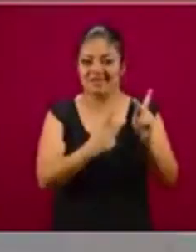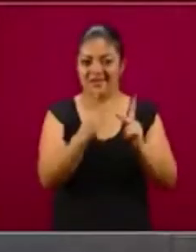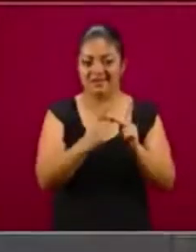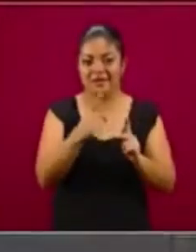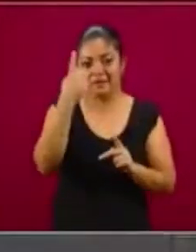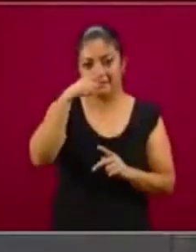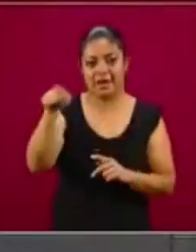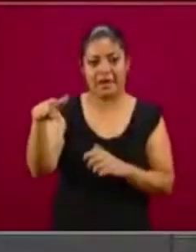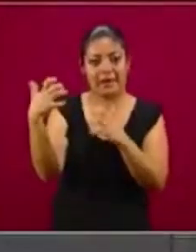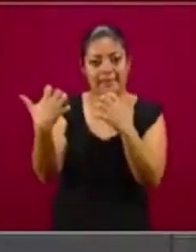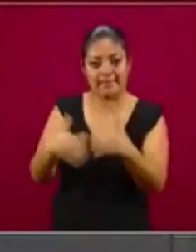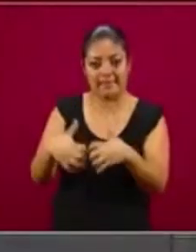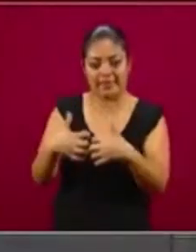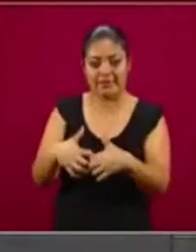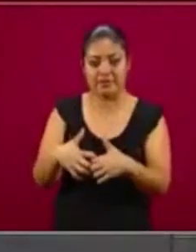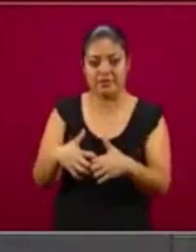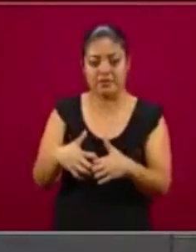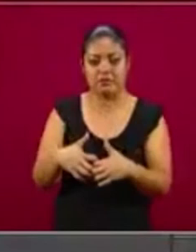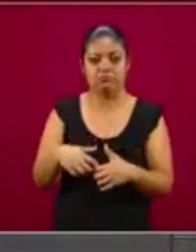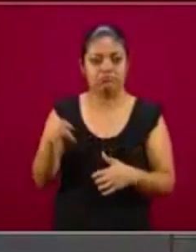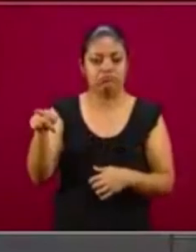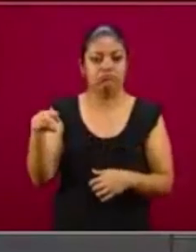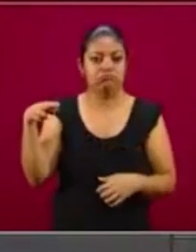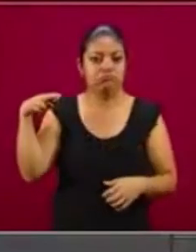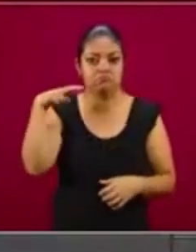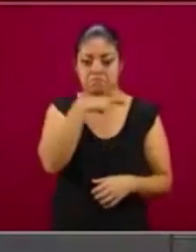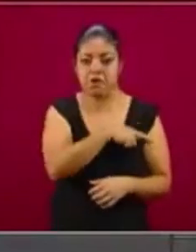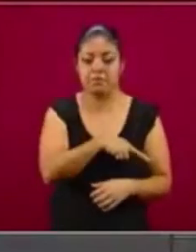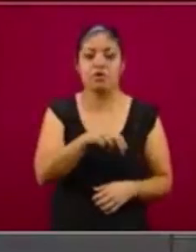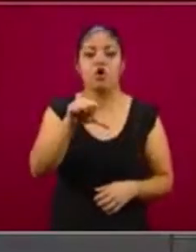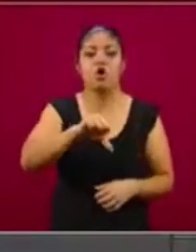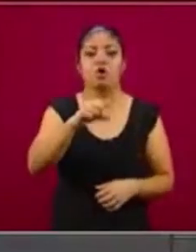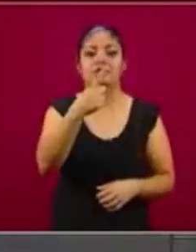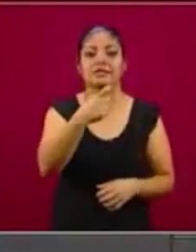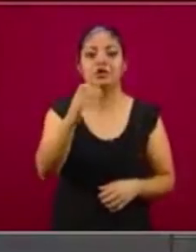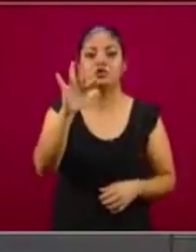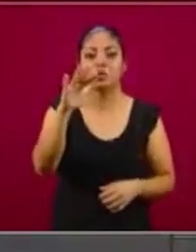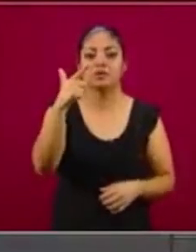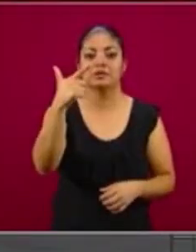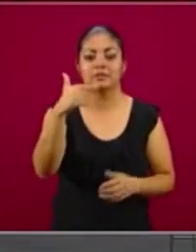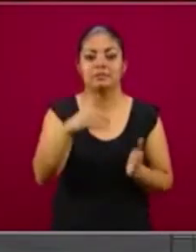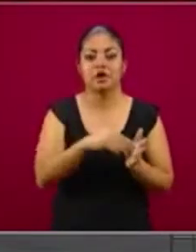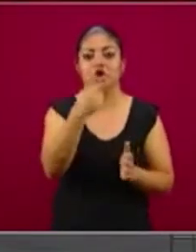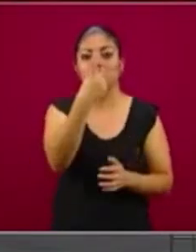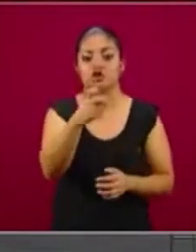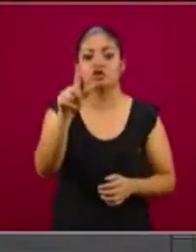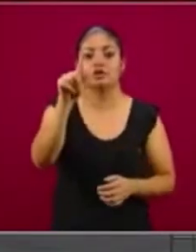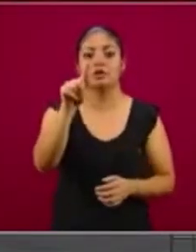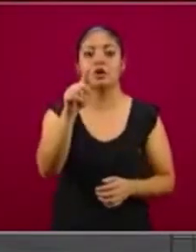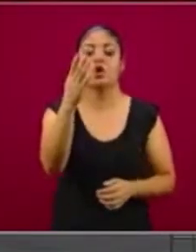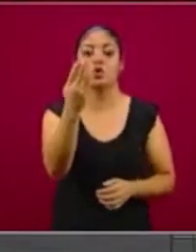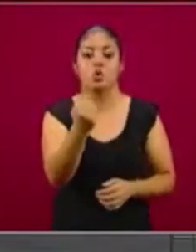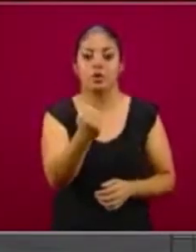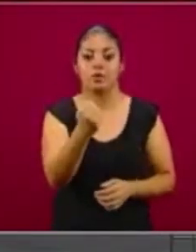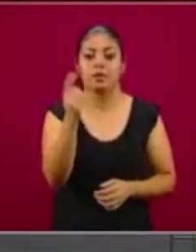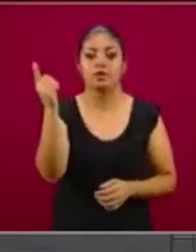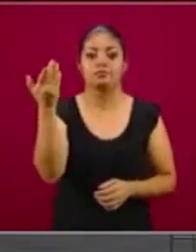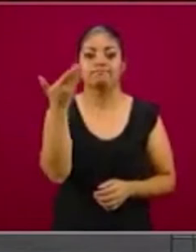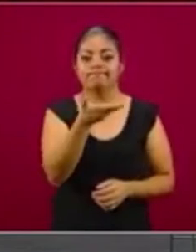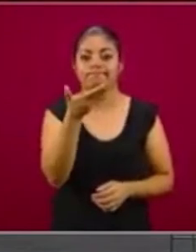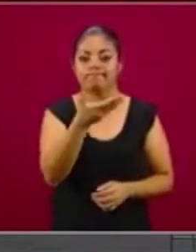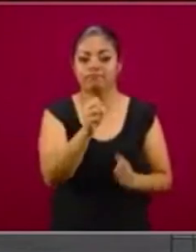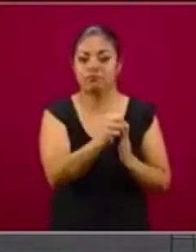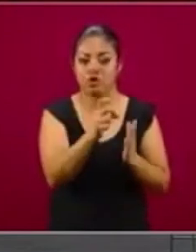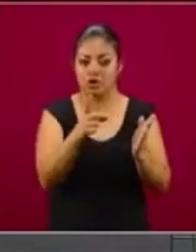empresarios es que haya sido rápido. Hoy tenemos 157 mil 279 solicitudes en la